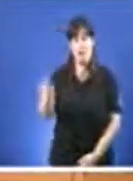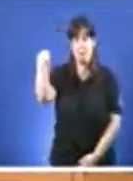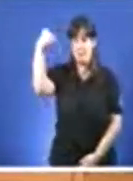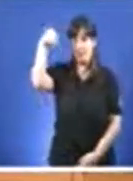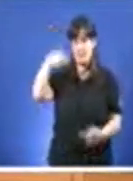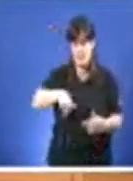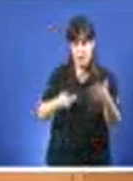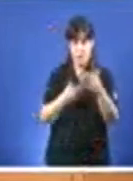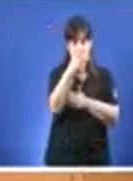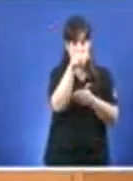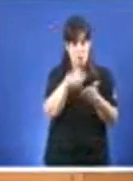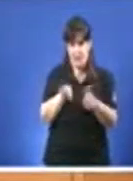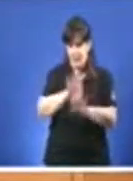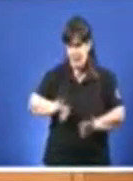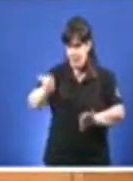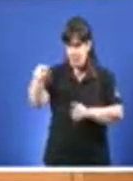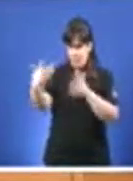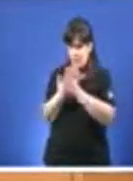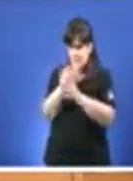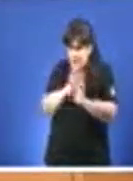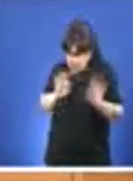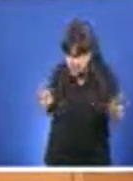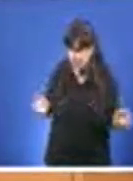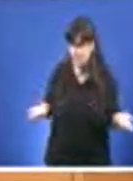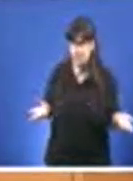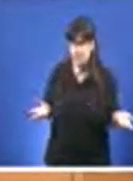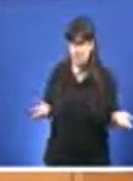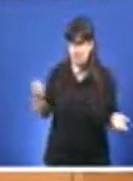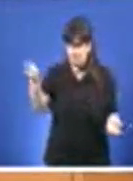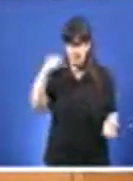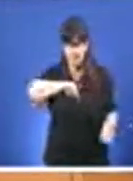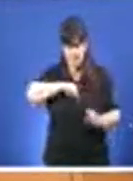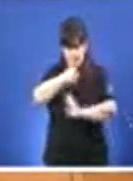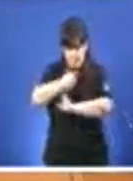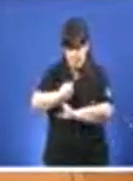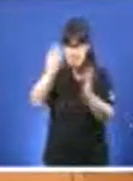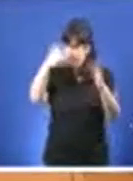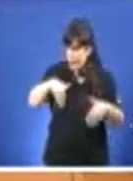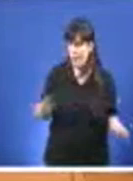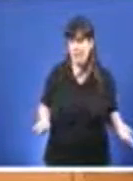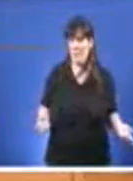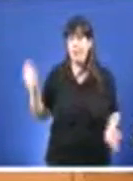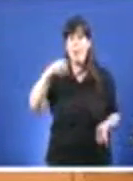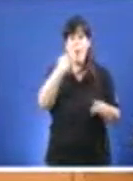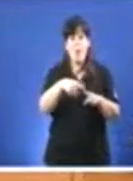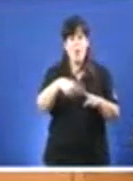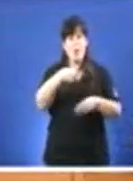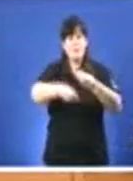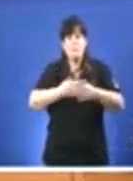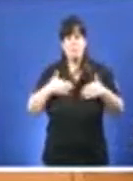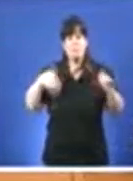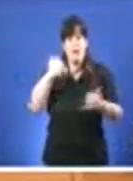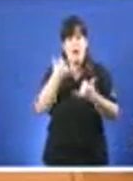obligado a dar ninguna explicación. O todo o que fai non ten nada que ver absolutamente co que Ose se conta.